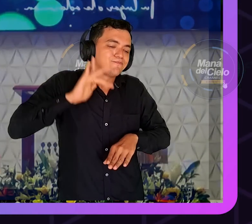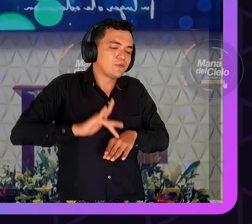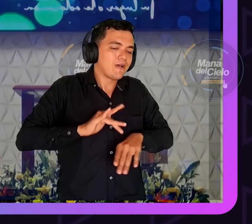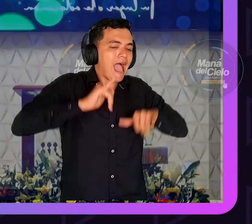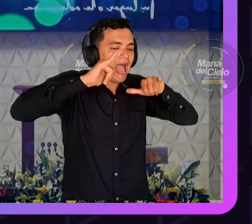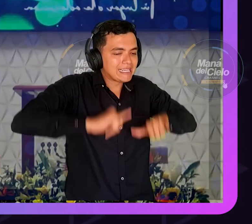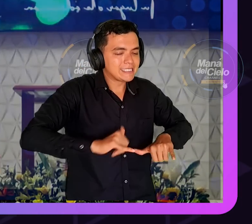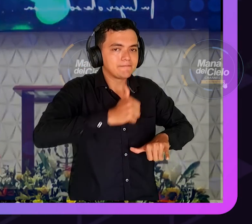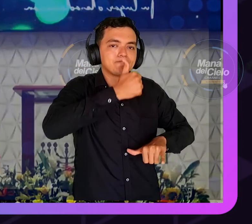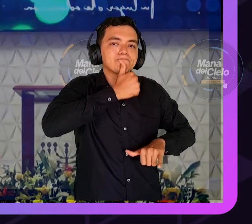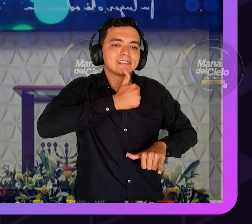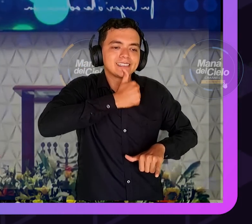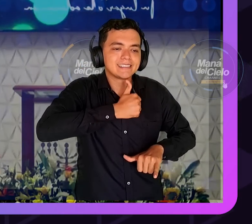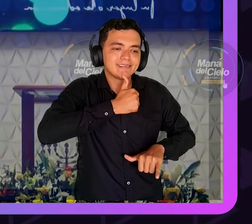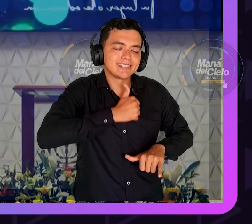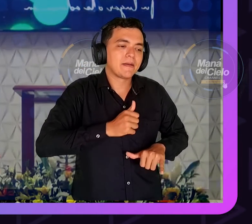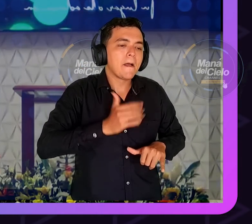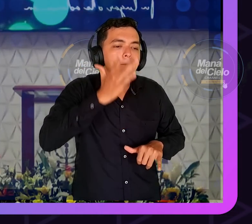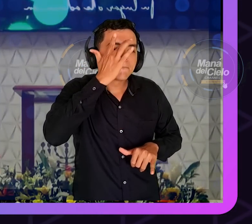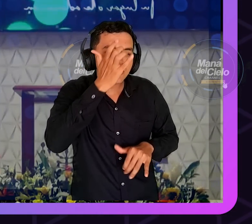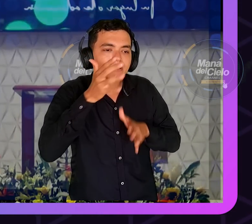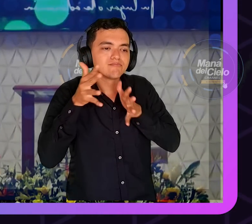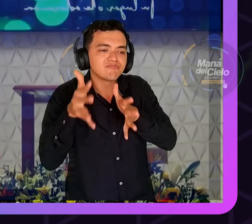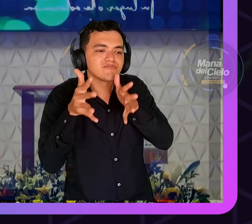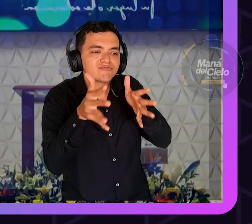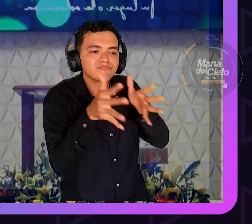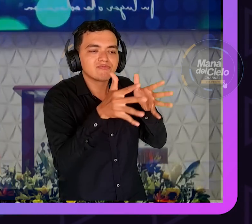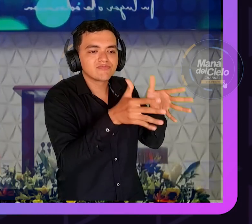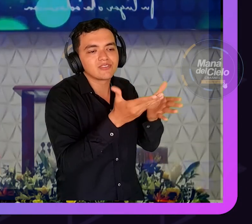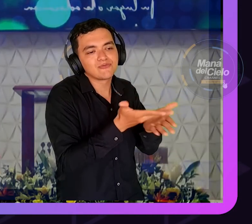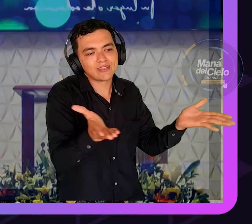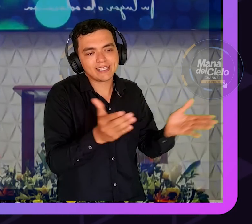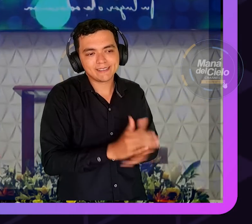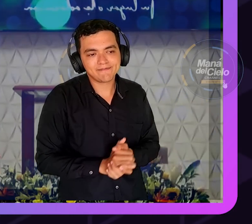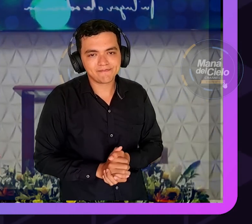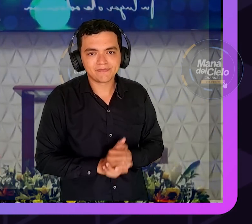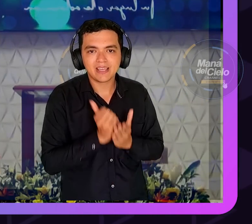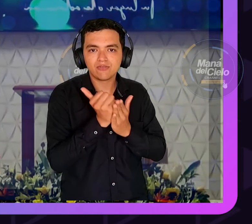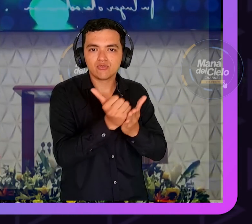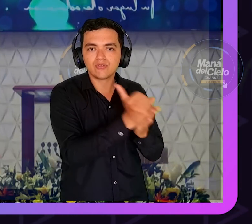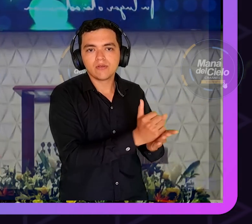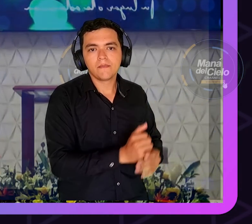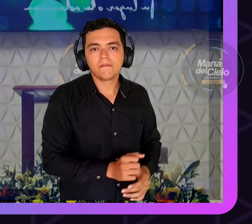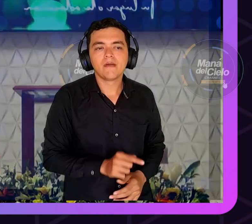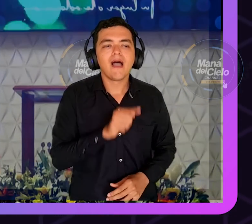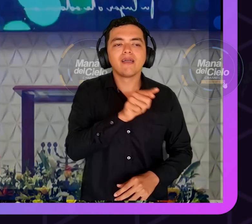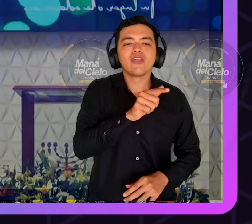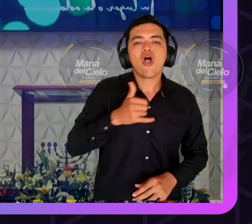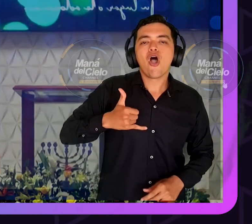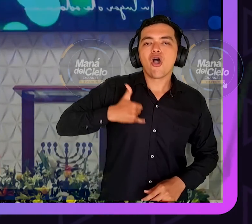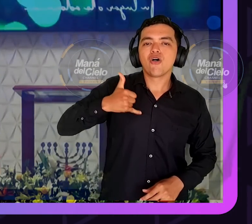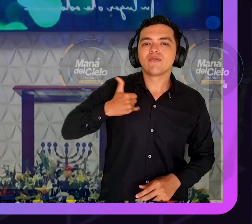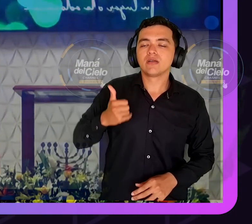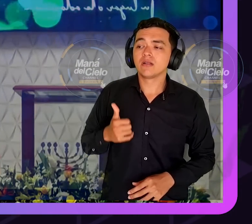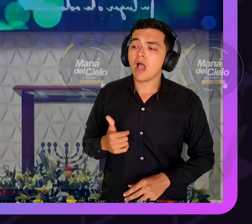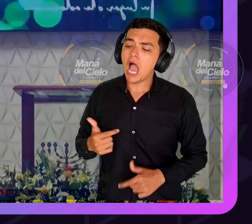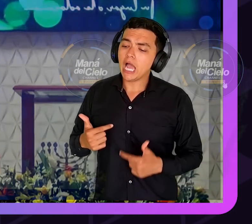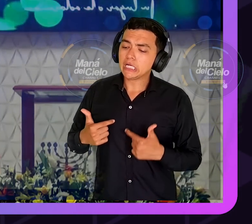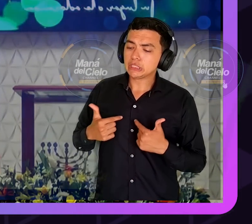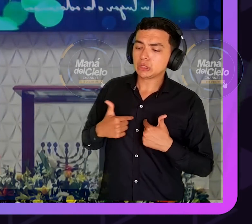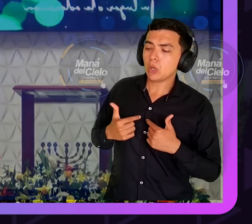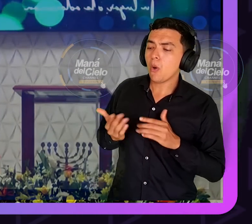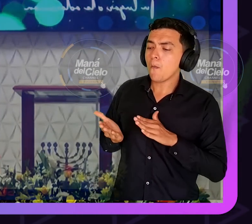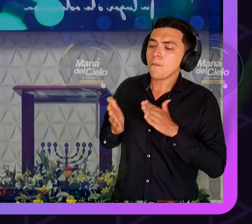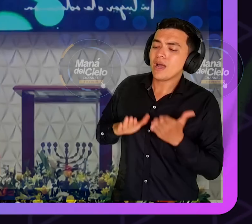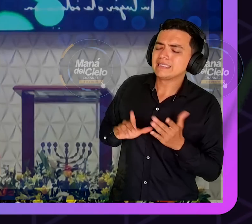torpe porque era tonto porque no supo saber no supo decidir ¿cómo vas a hacer eso? si uno necesita una buena cama una